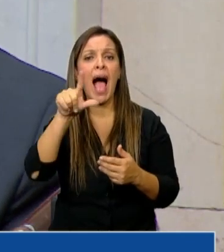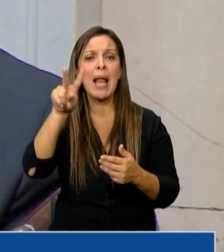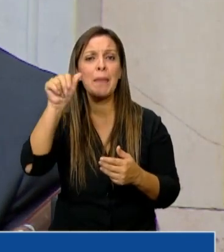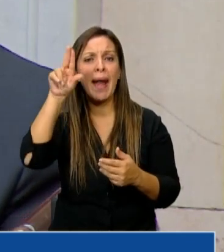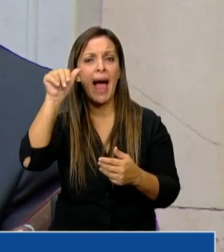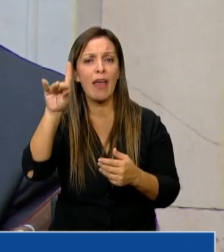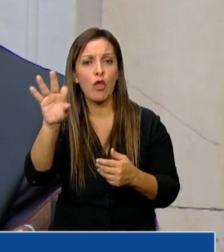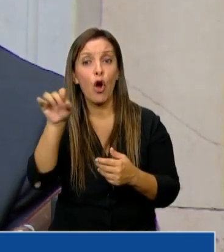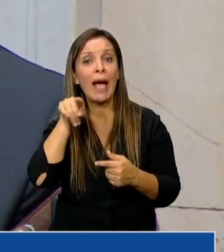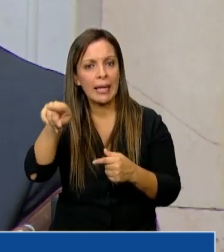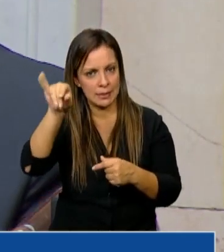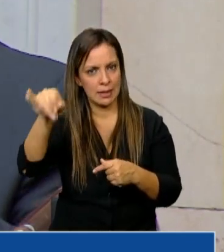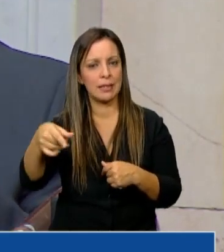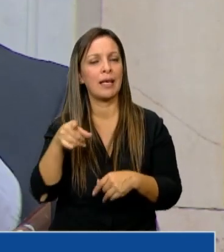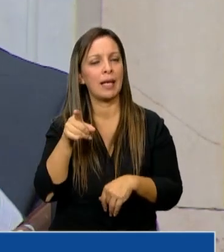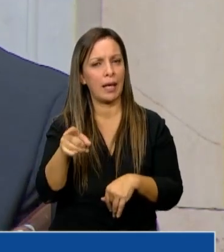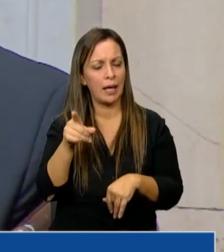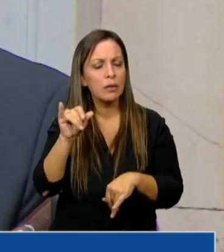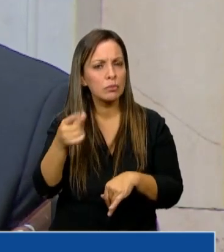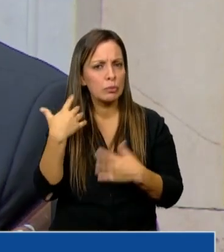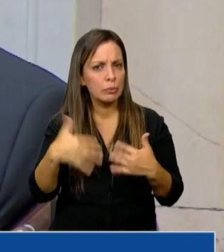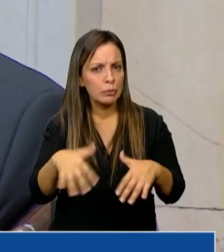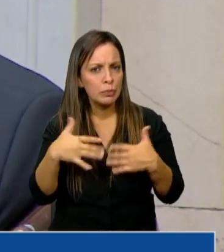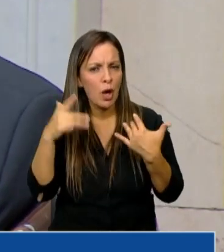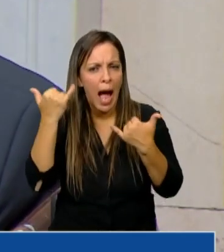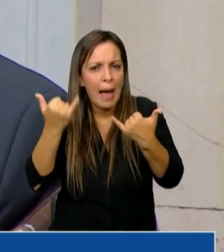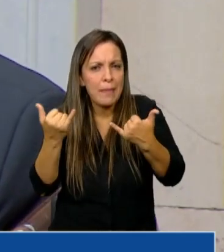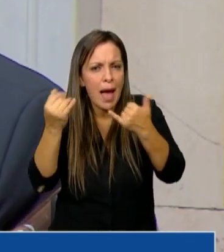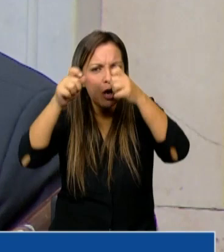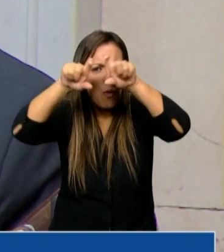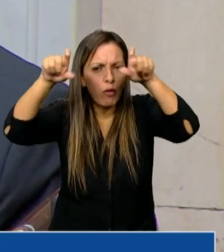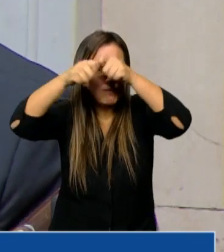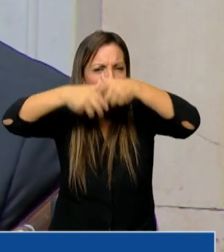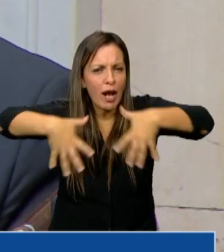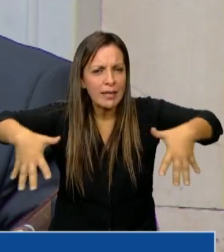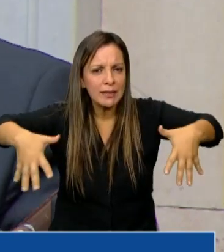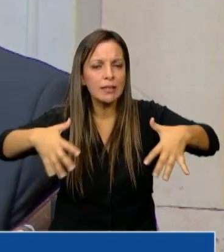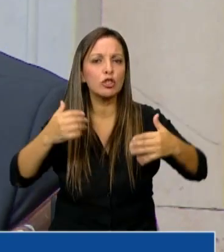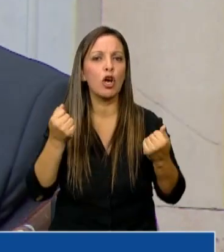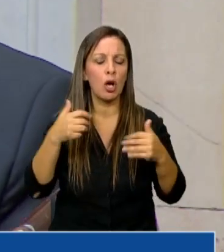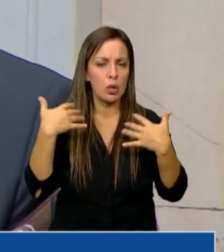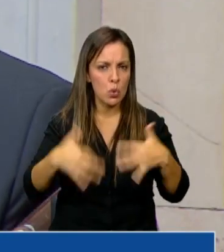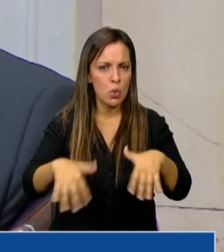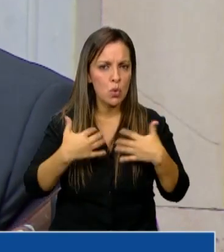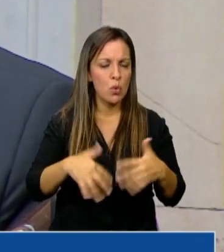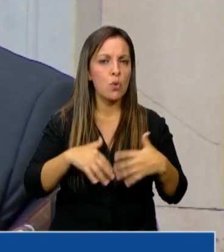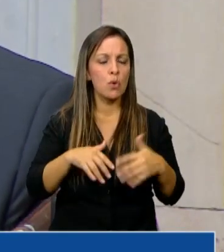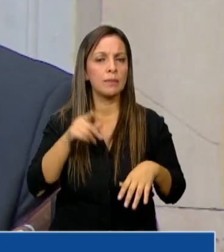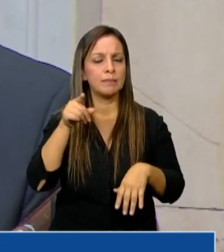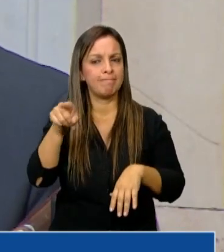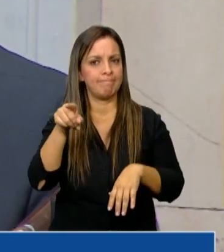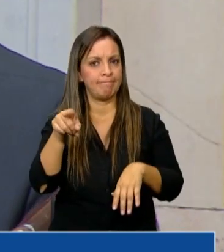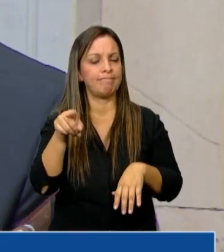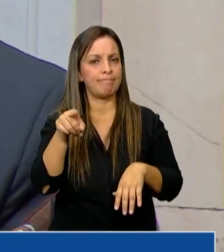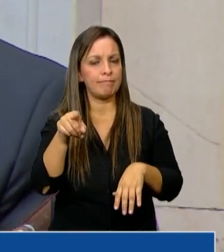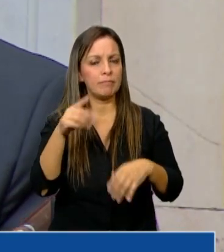tenía, ese narcotraficante tenía una estructura armada de una manera realmente